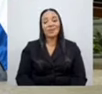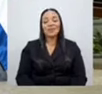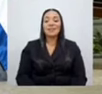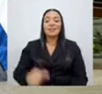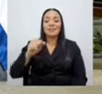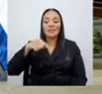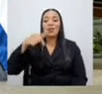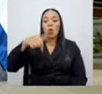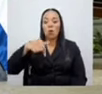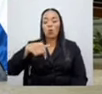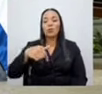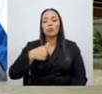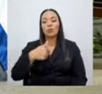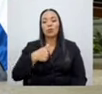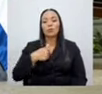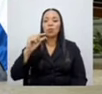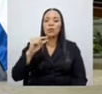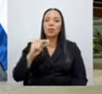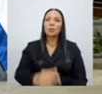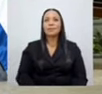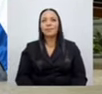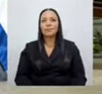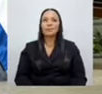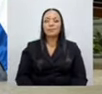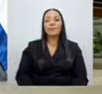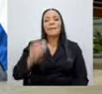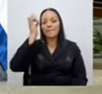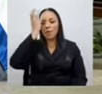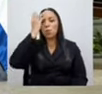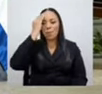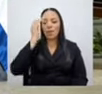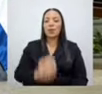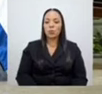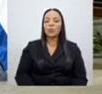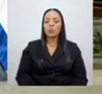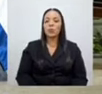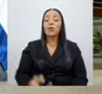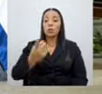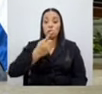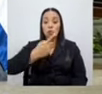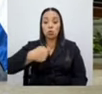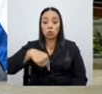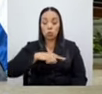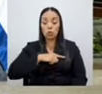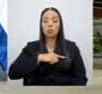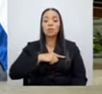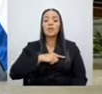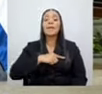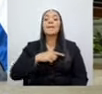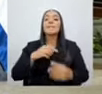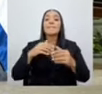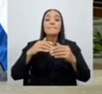poquito... ¿Qué le dijera? A veces preocupado. Porque nosotros pasamos la mayor parte del